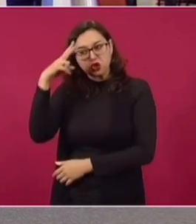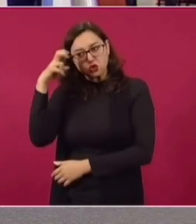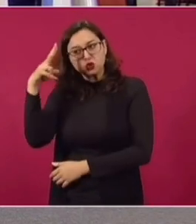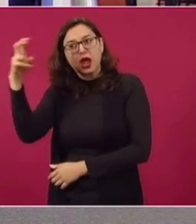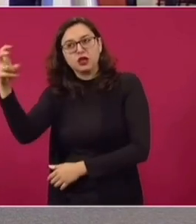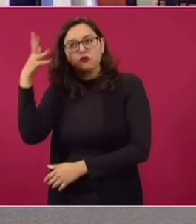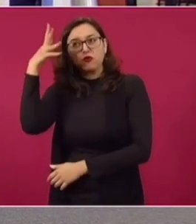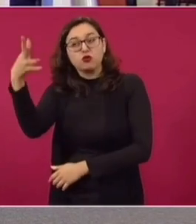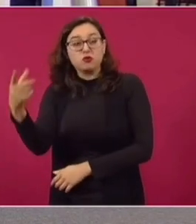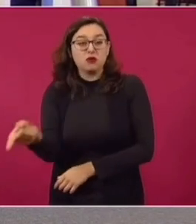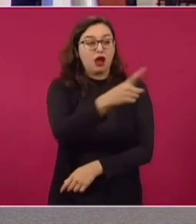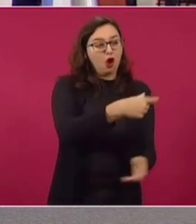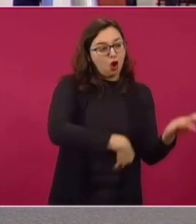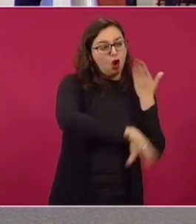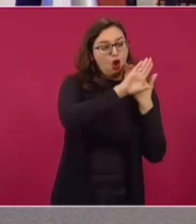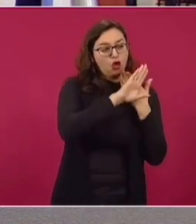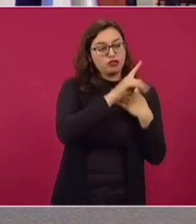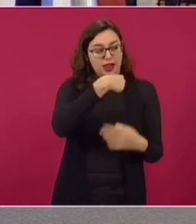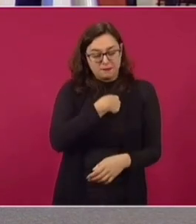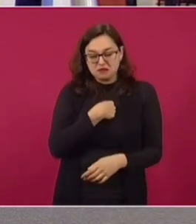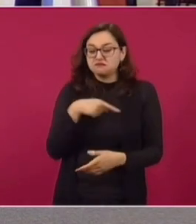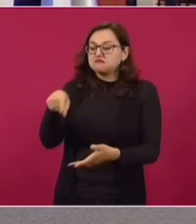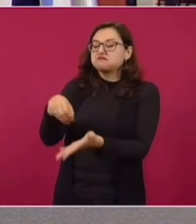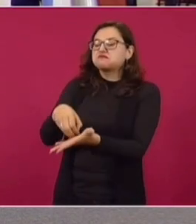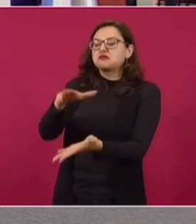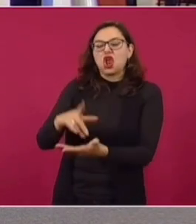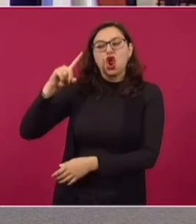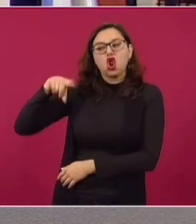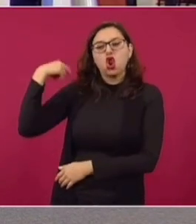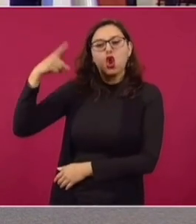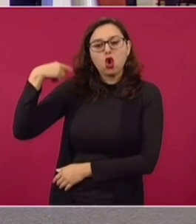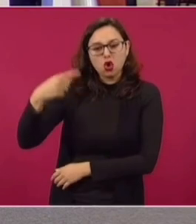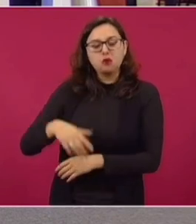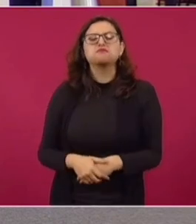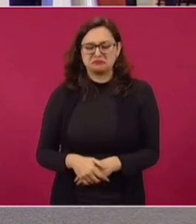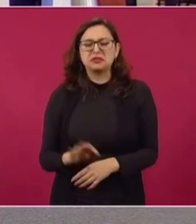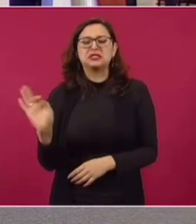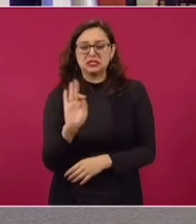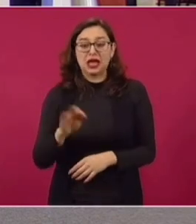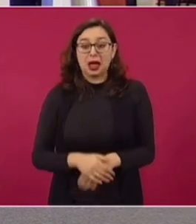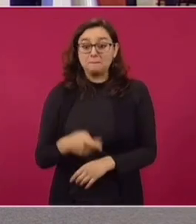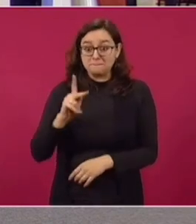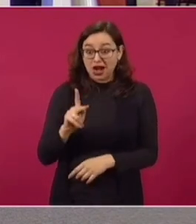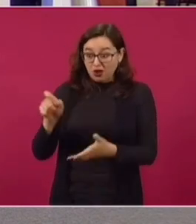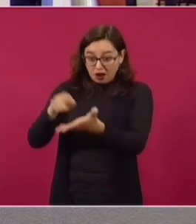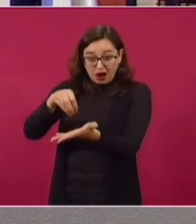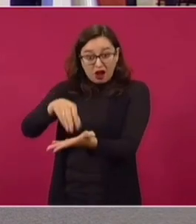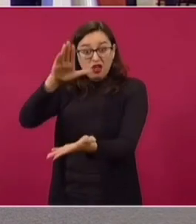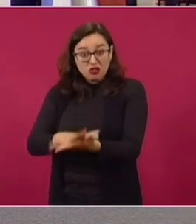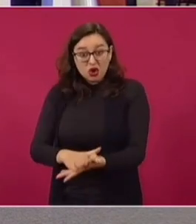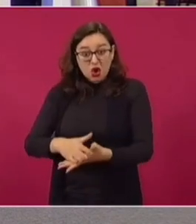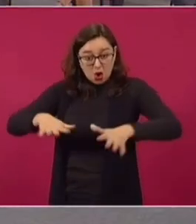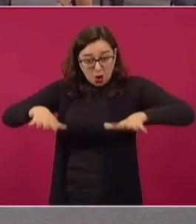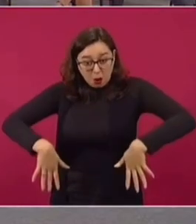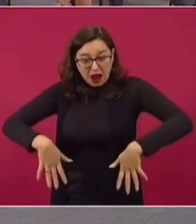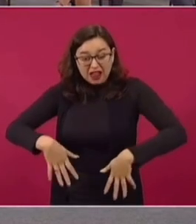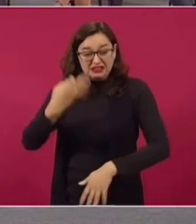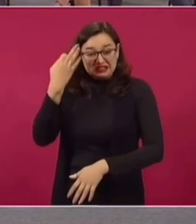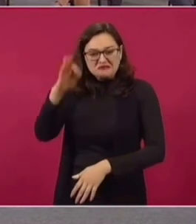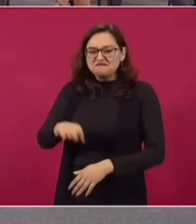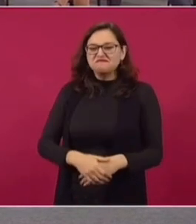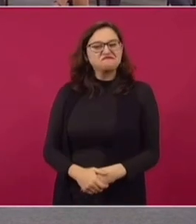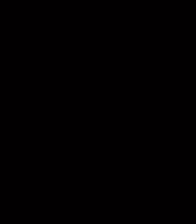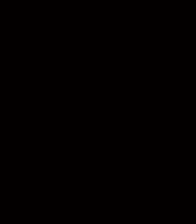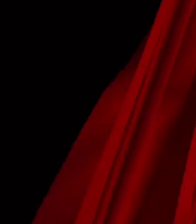ya sé un loco, pero no habrá nadie que se atreva a estampar esta inscripción, aquí ya sé un cobarde y un traidor a sus ideales.